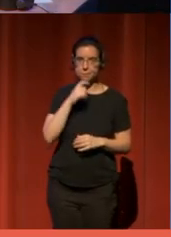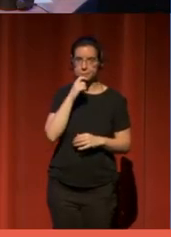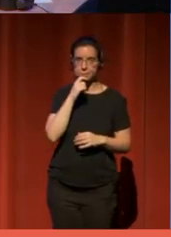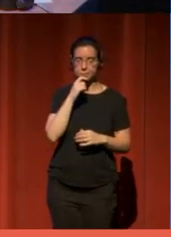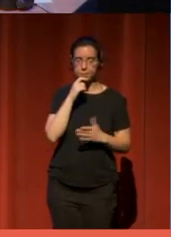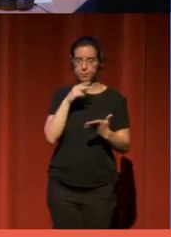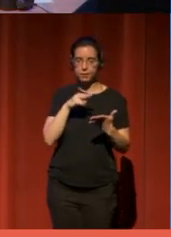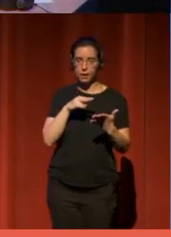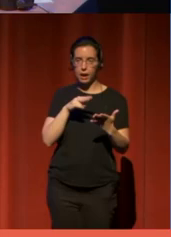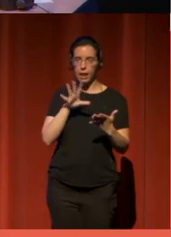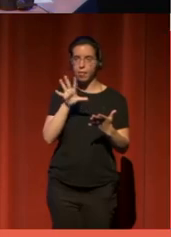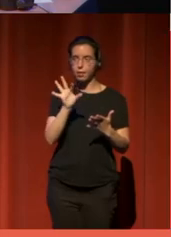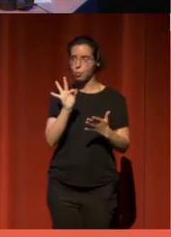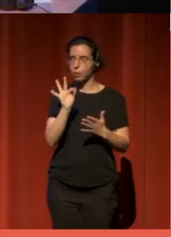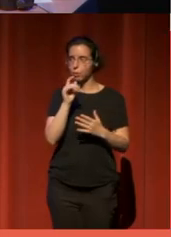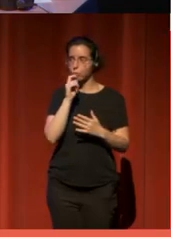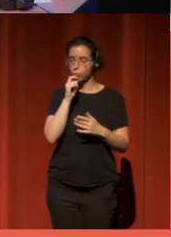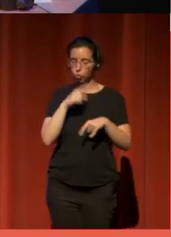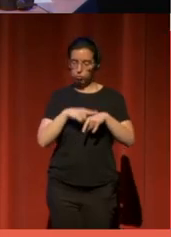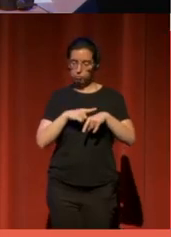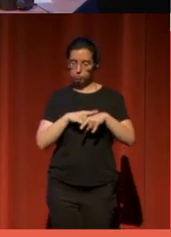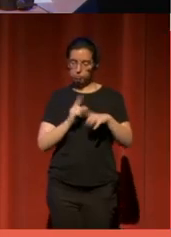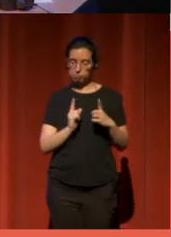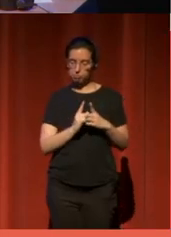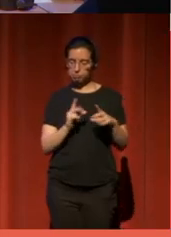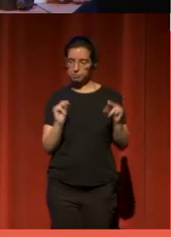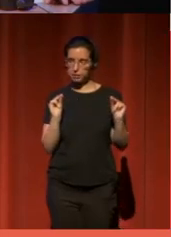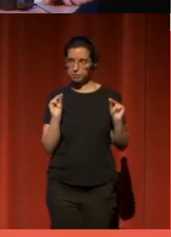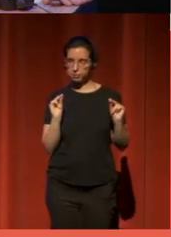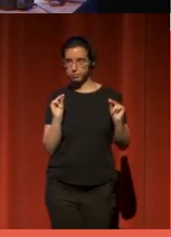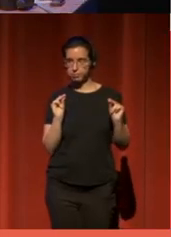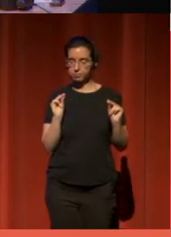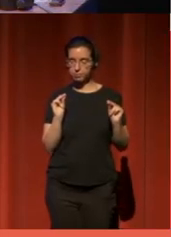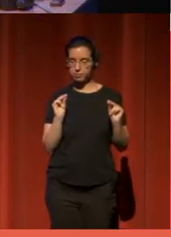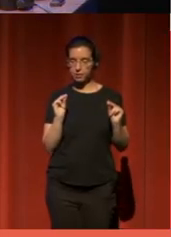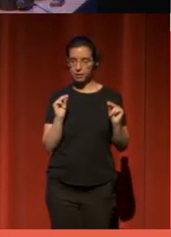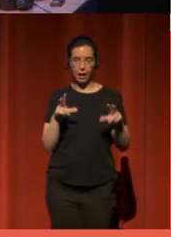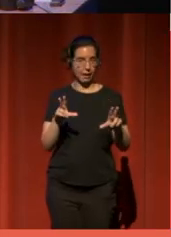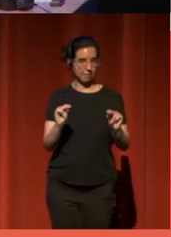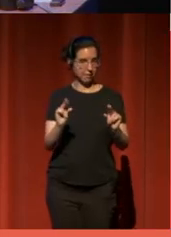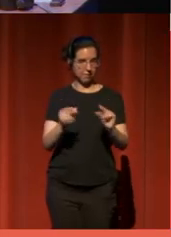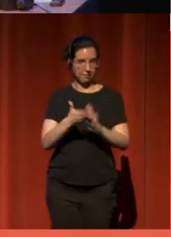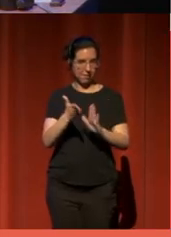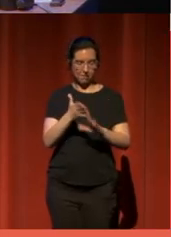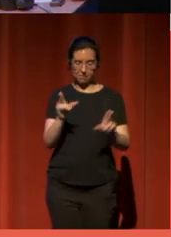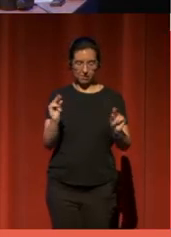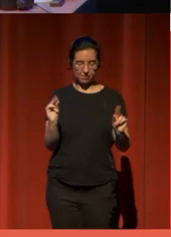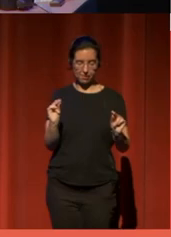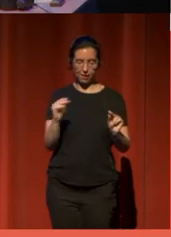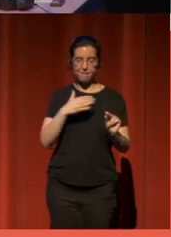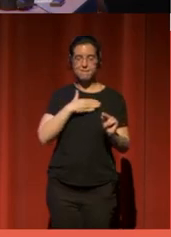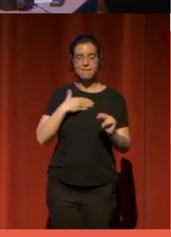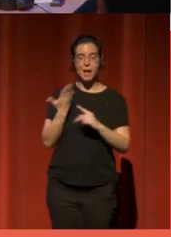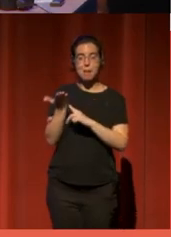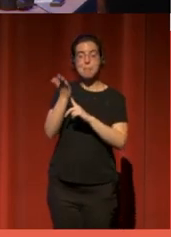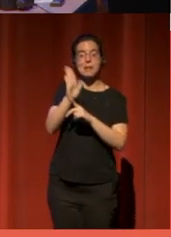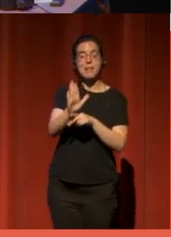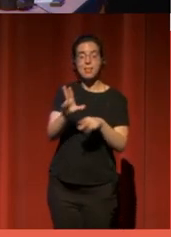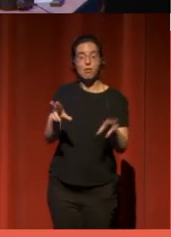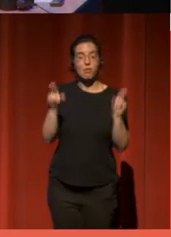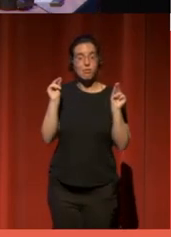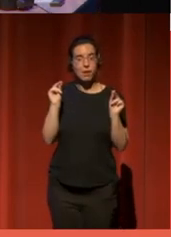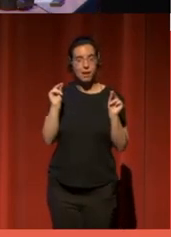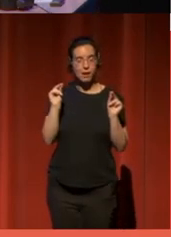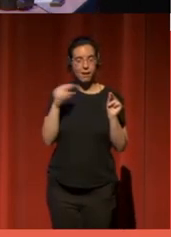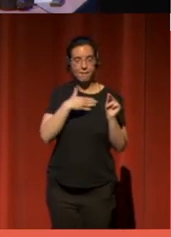cinco minutillos me quedan. Ya voy terminando. Me gustaría acabar esta presentación pues haciendo hincapié